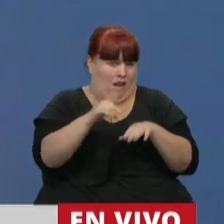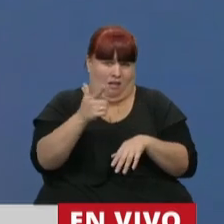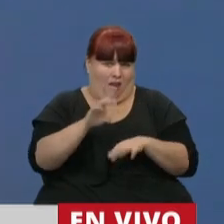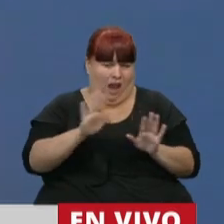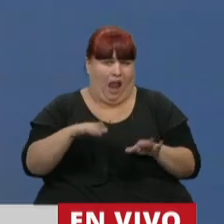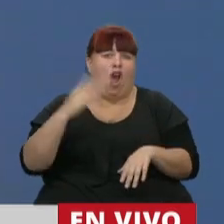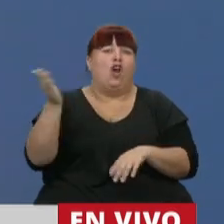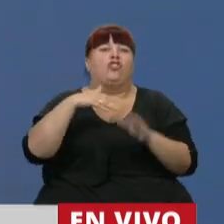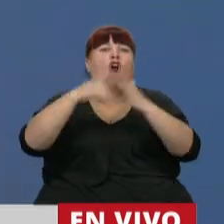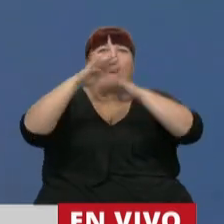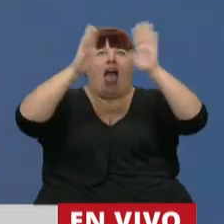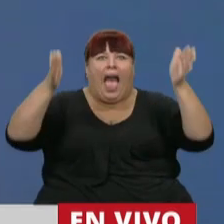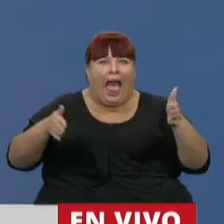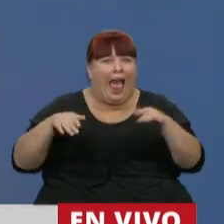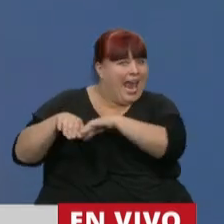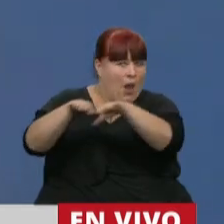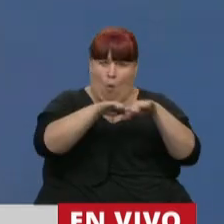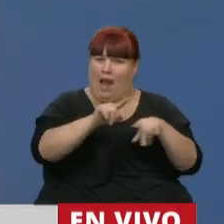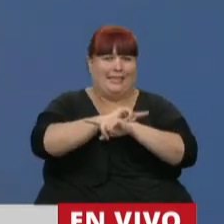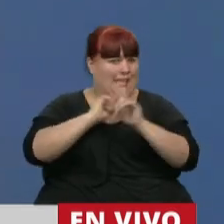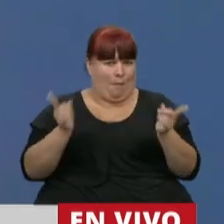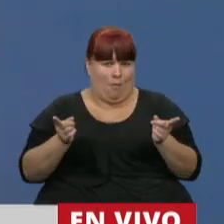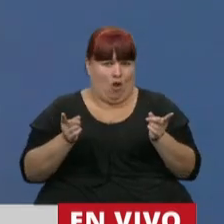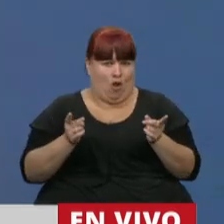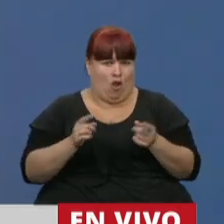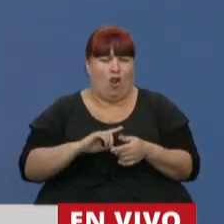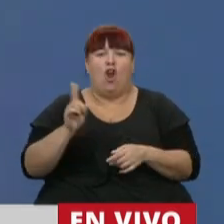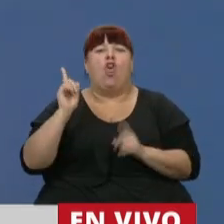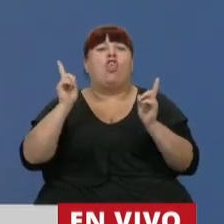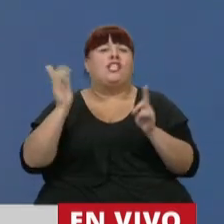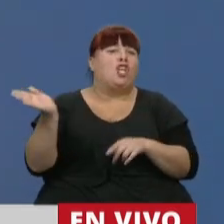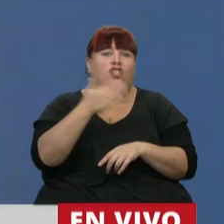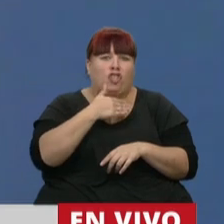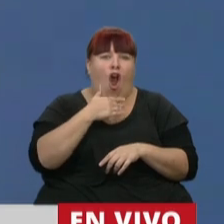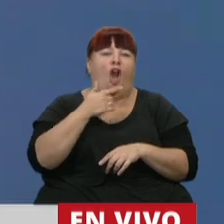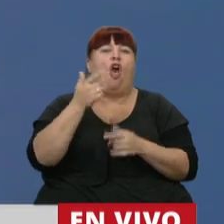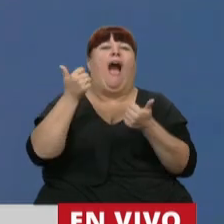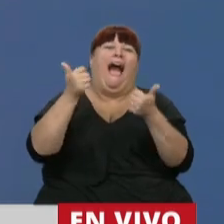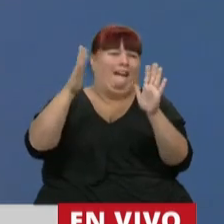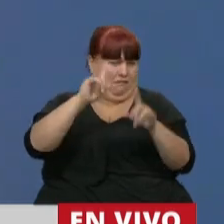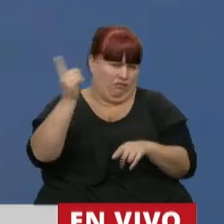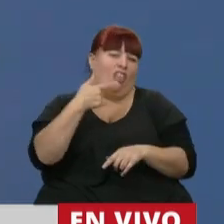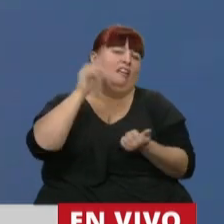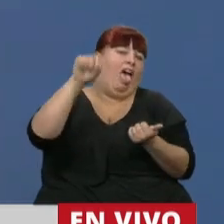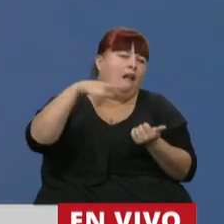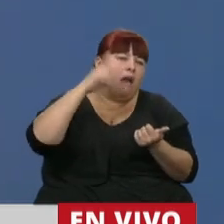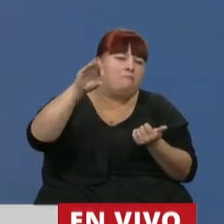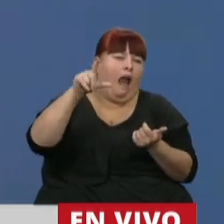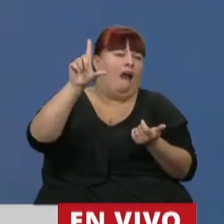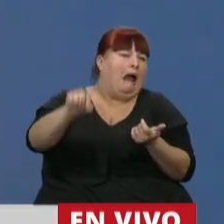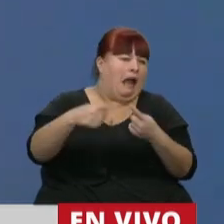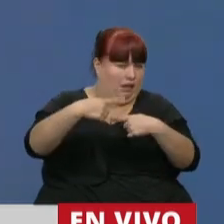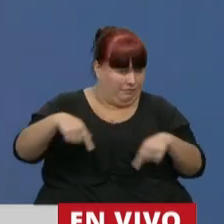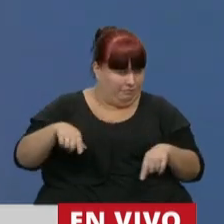que no todas las infraestructuras están en las mismas condiciones, que no todos los docentes son valorados, que no todas las